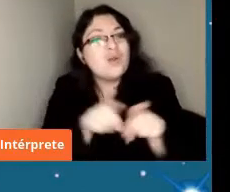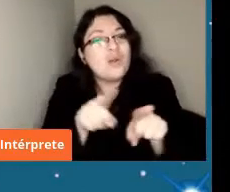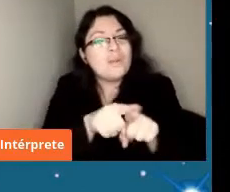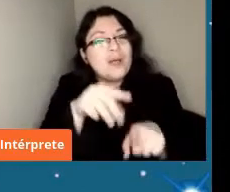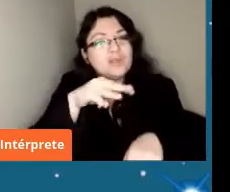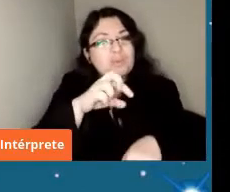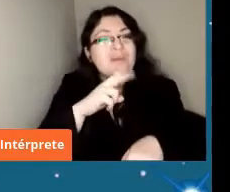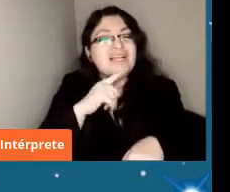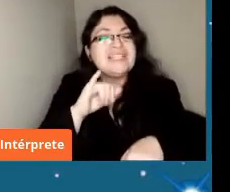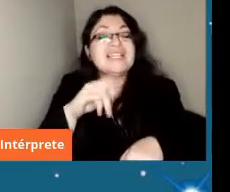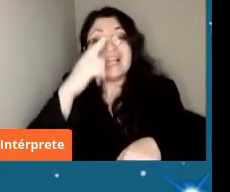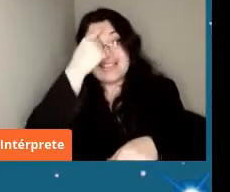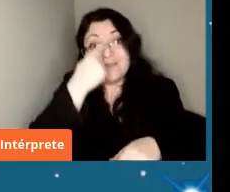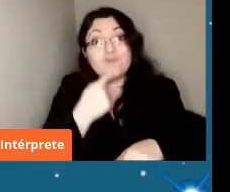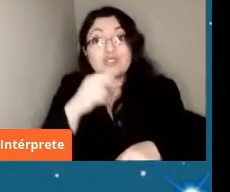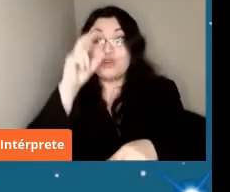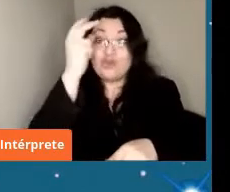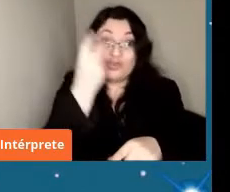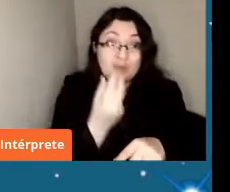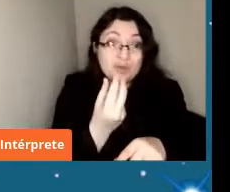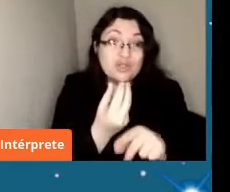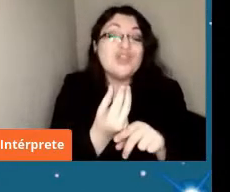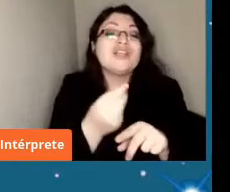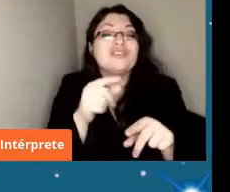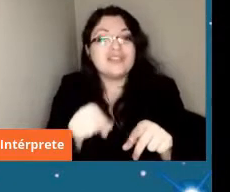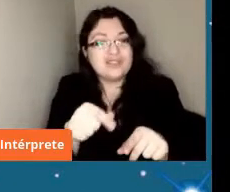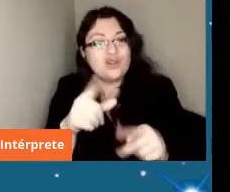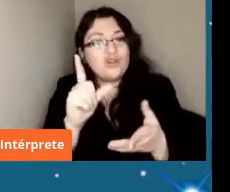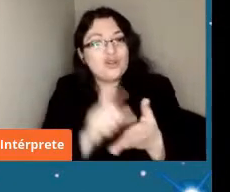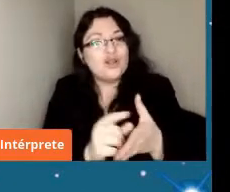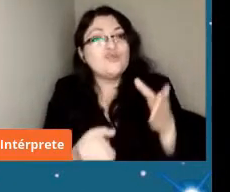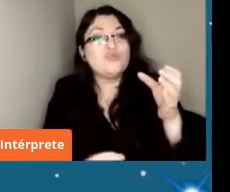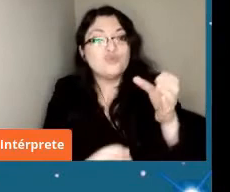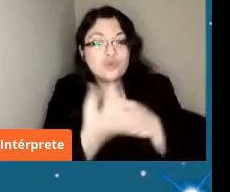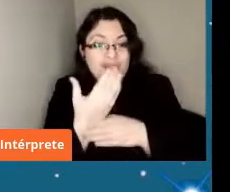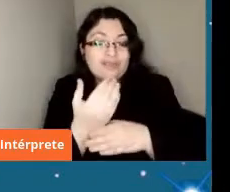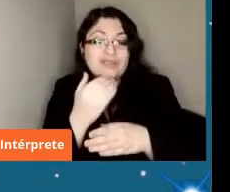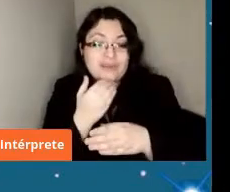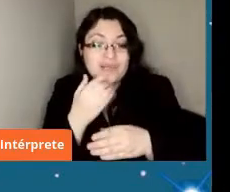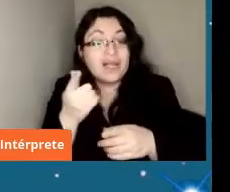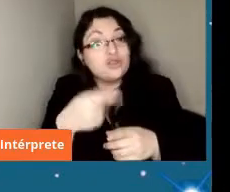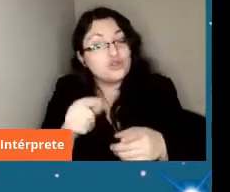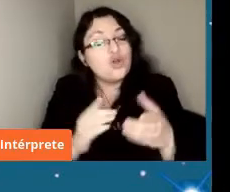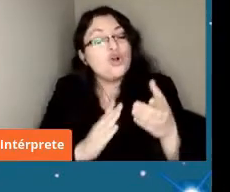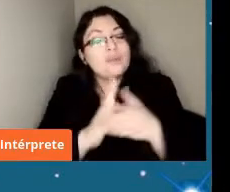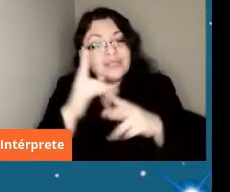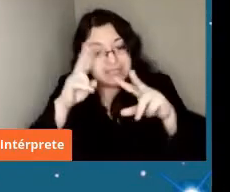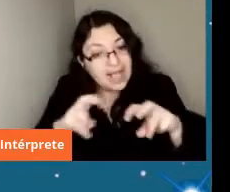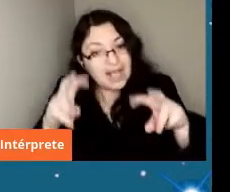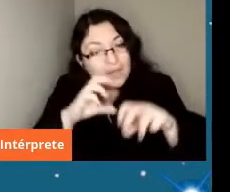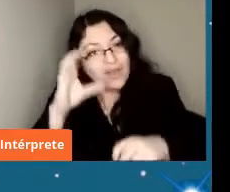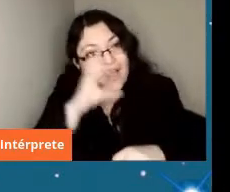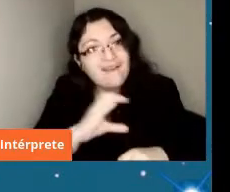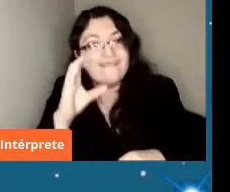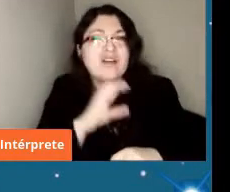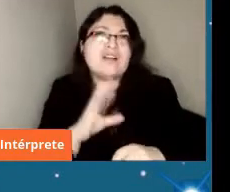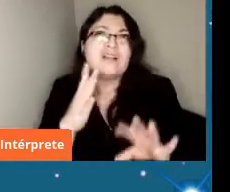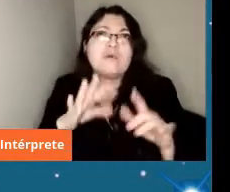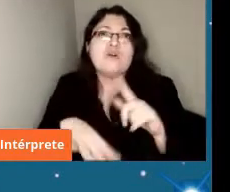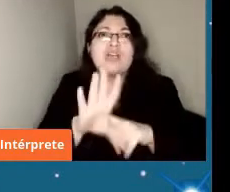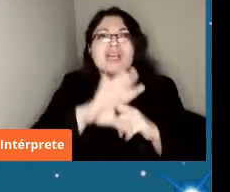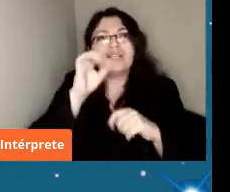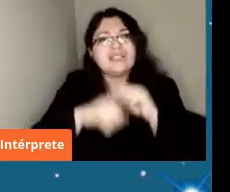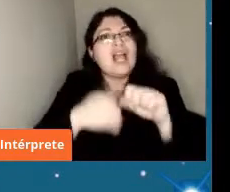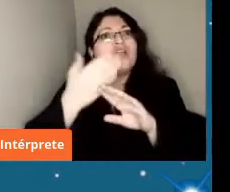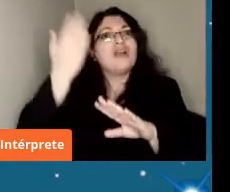museo del meteorito sobre todo y estas son las nuevas áreas que ahora las empezamos a buscar nosotros hace más de casi 15 años